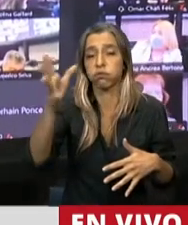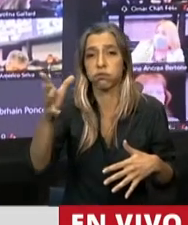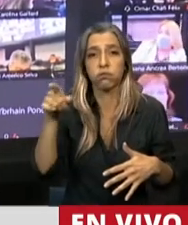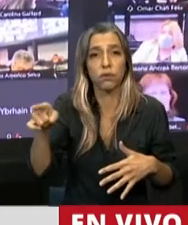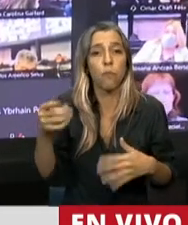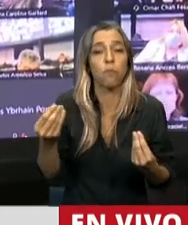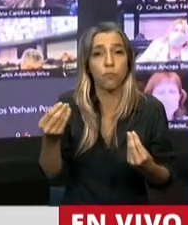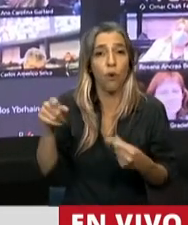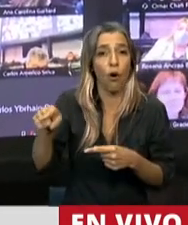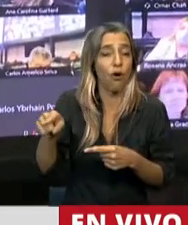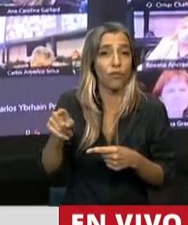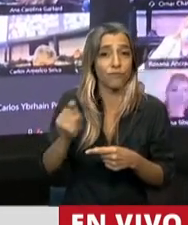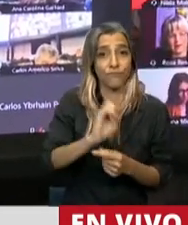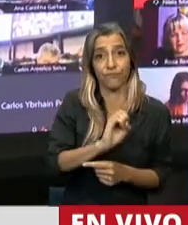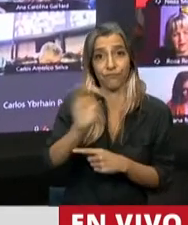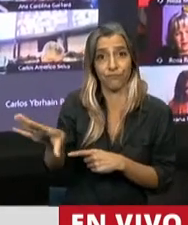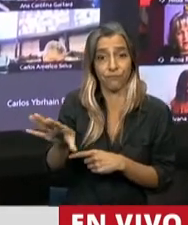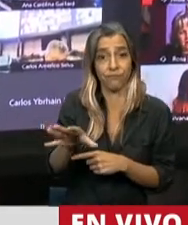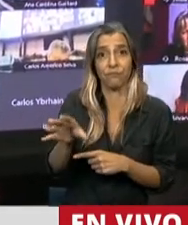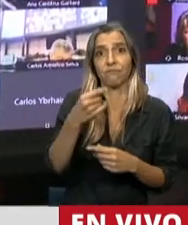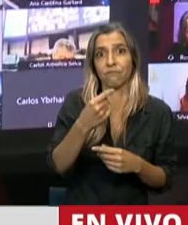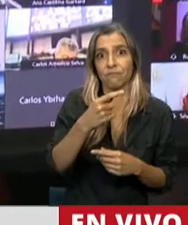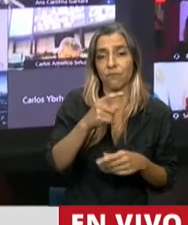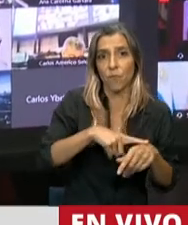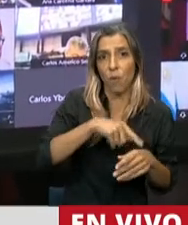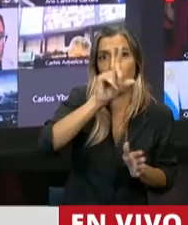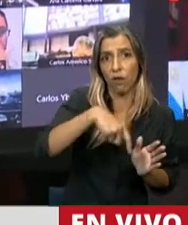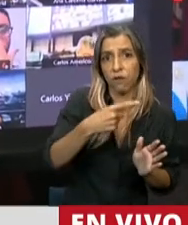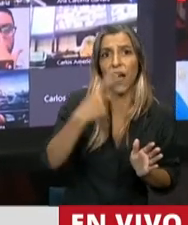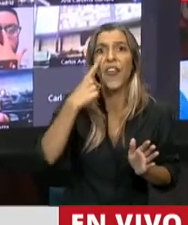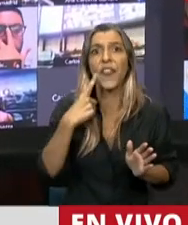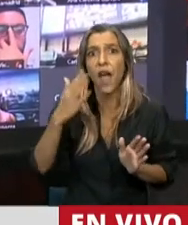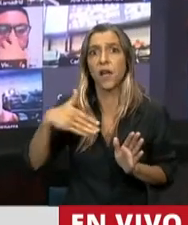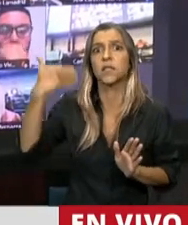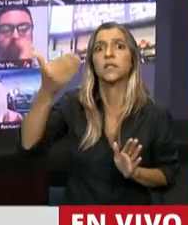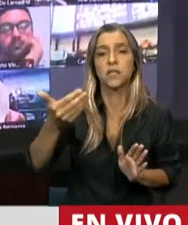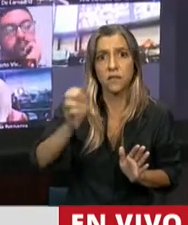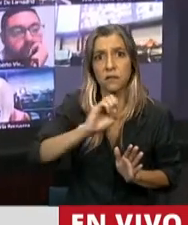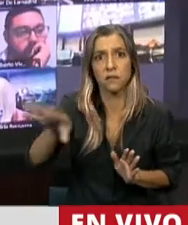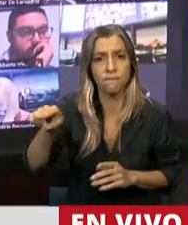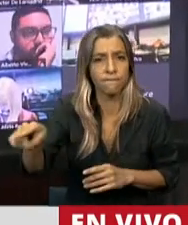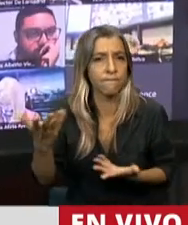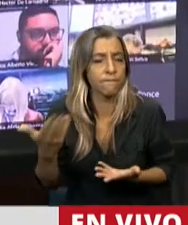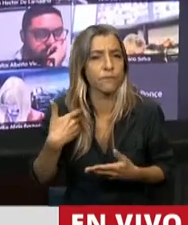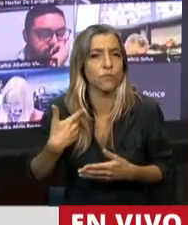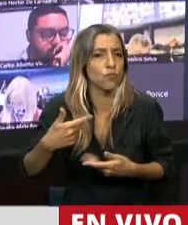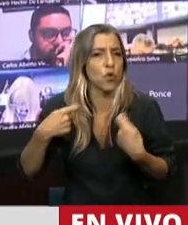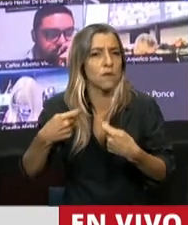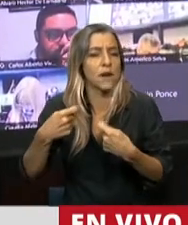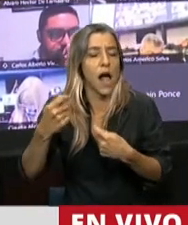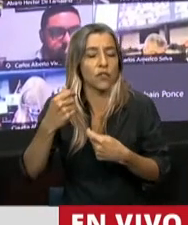le acrediten los fondos en su cuenta a varios días vista de la venta. Esto tenía un costo financiero que era muy, muy fuerte.